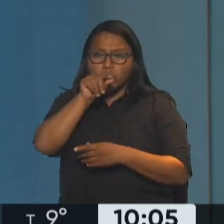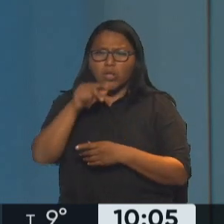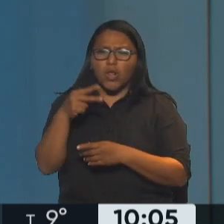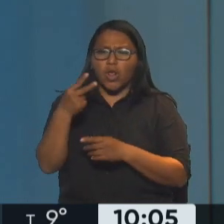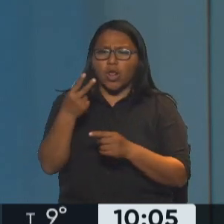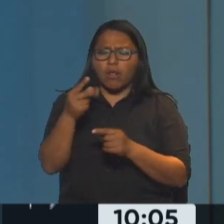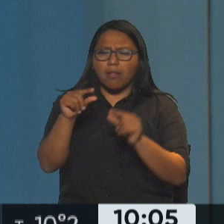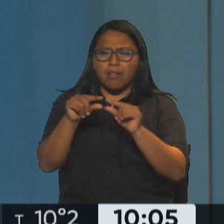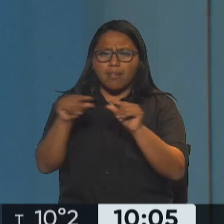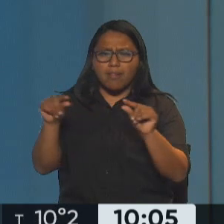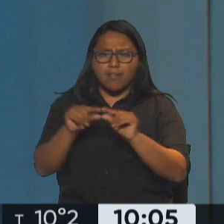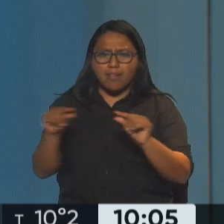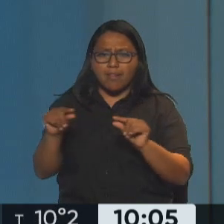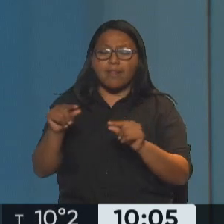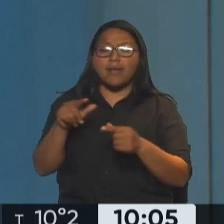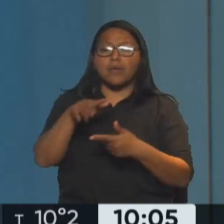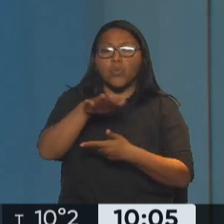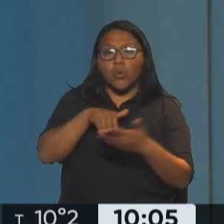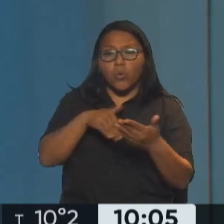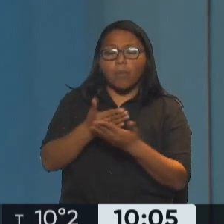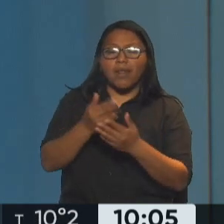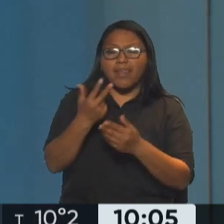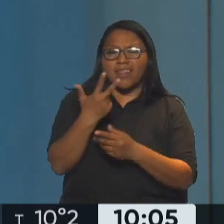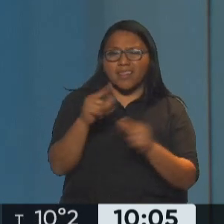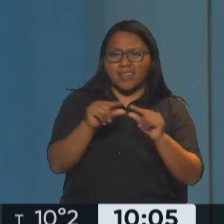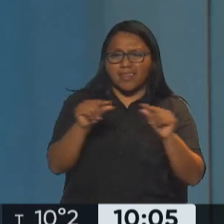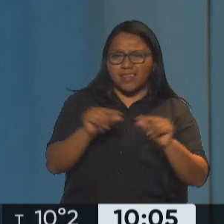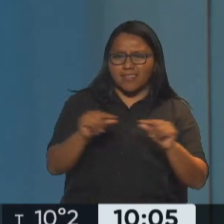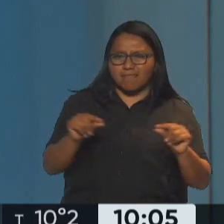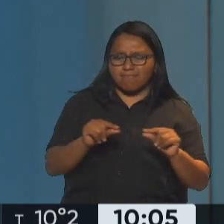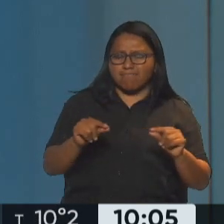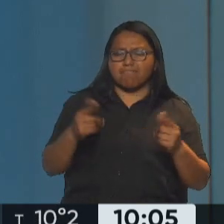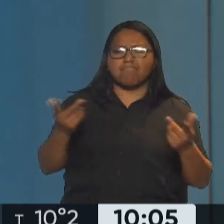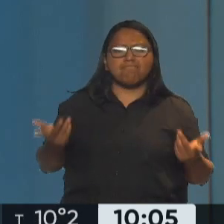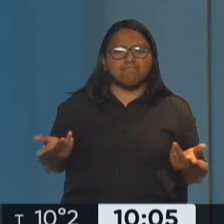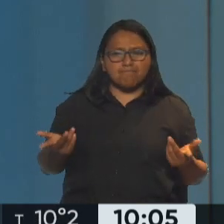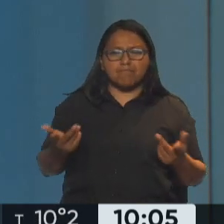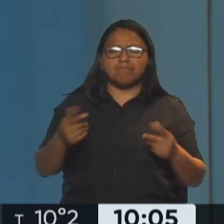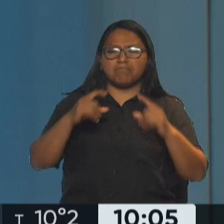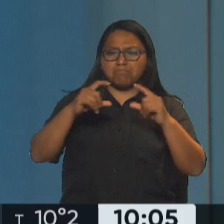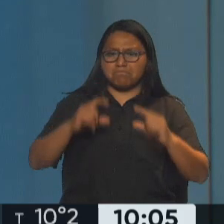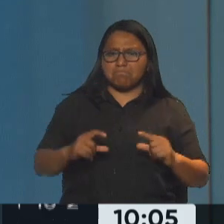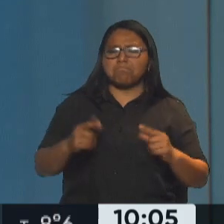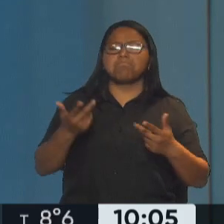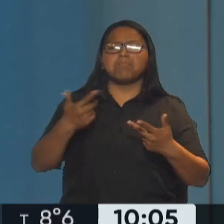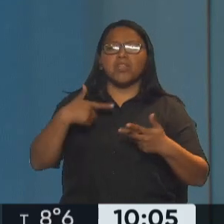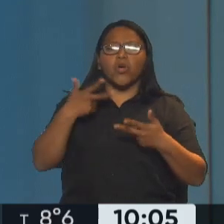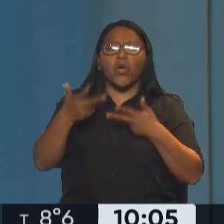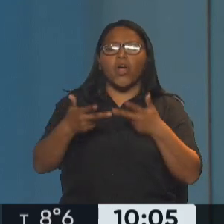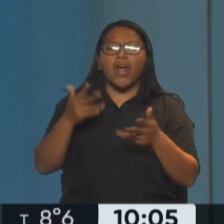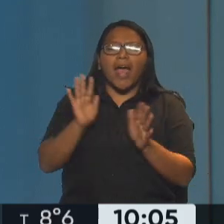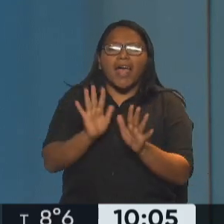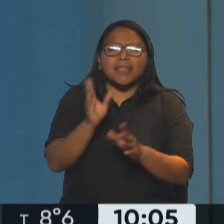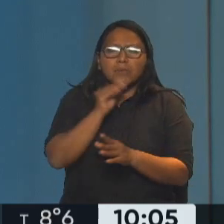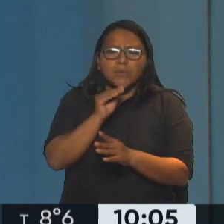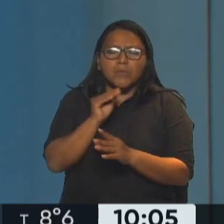párrafos y un documento de tres párrafos. En todos, habló de los hechos ocurridos. Es